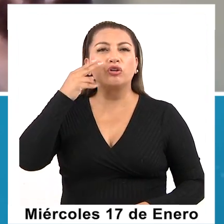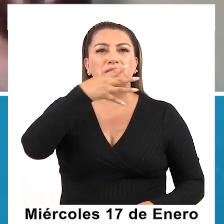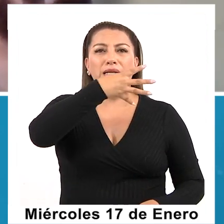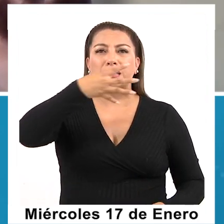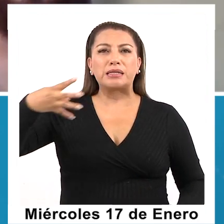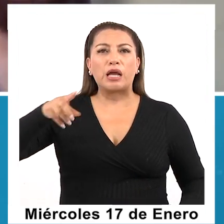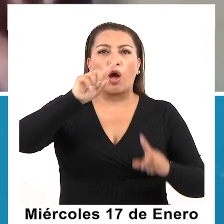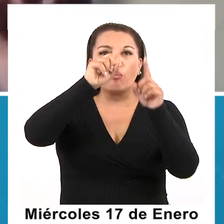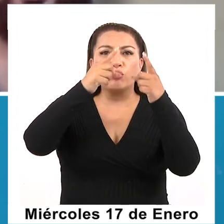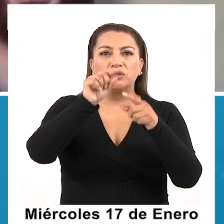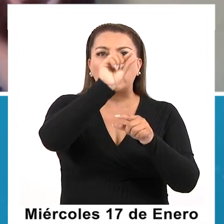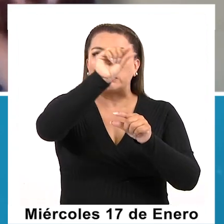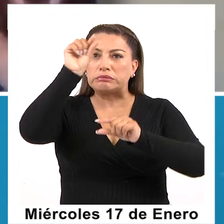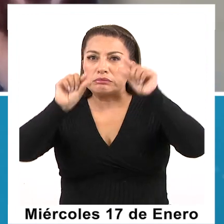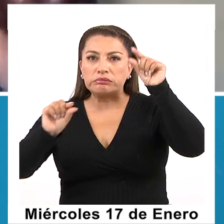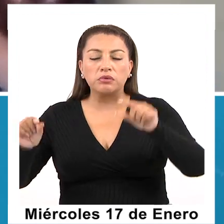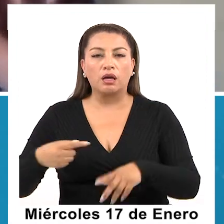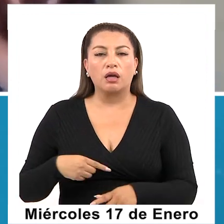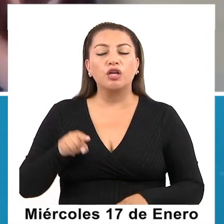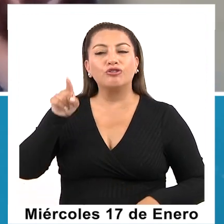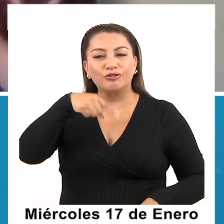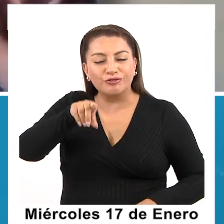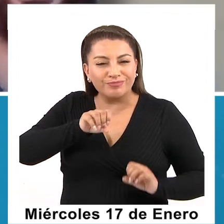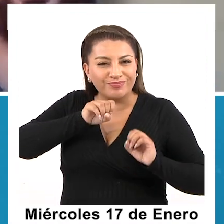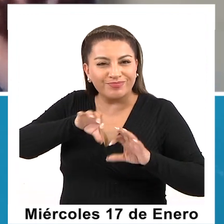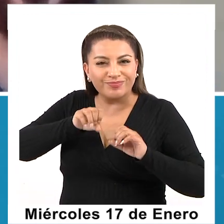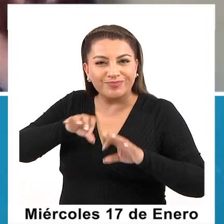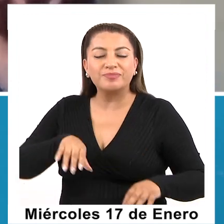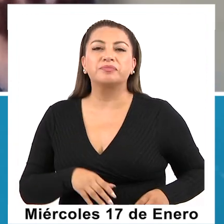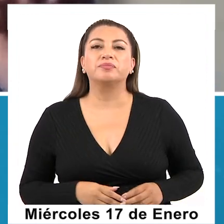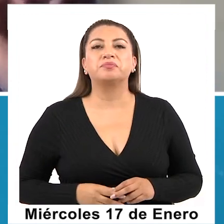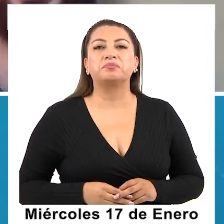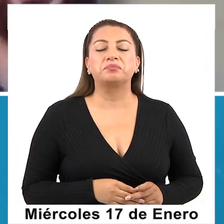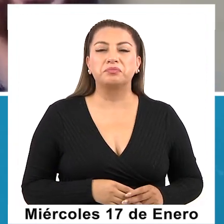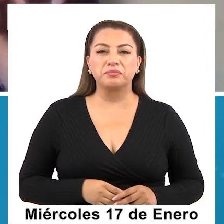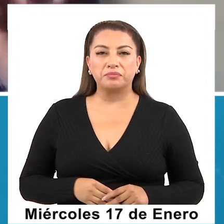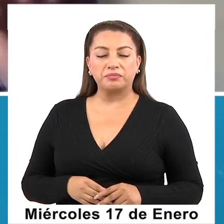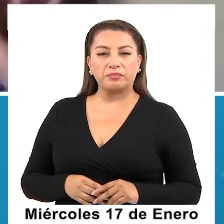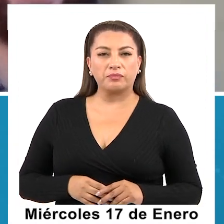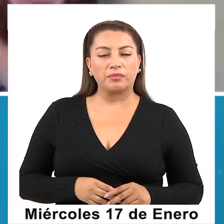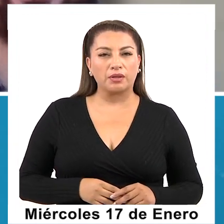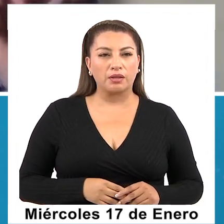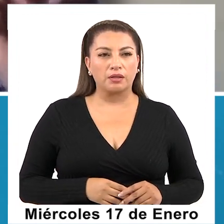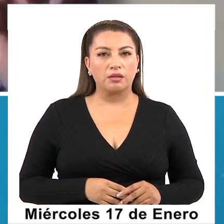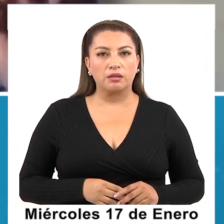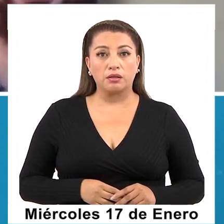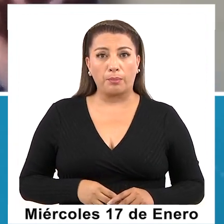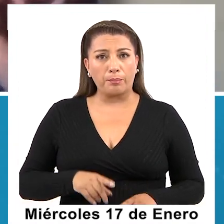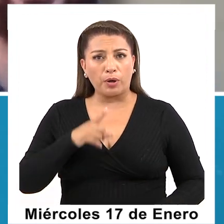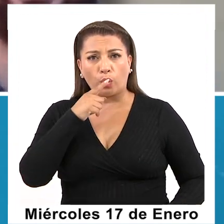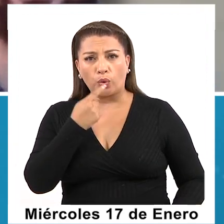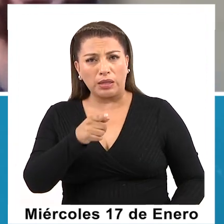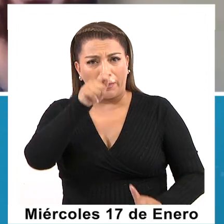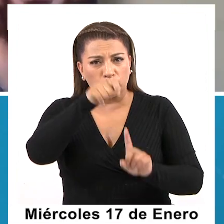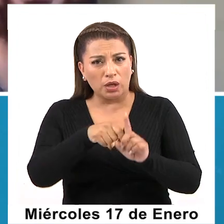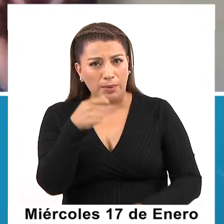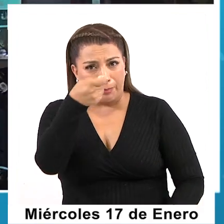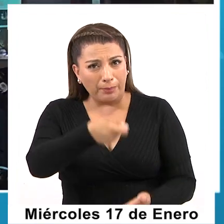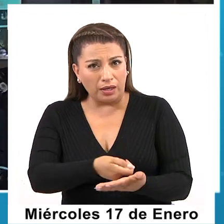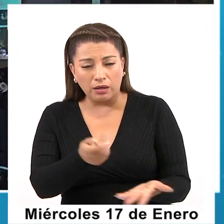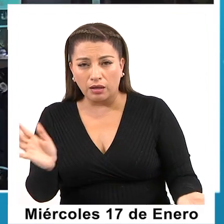vamos a enseñar. Perfecto. Ahora, Sibel, cuéntame una cosa. ¿Se paga mensualmente?